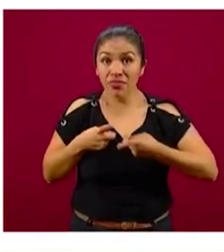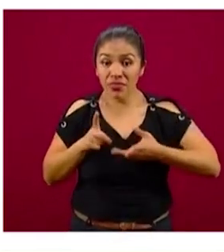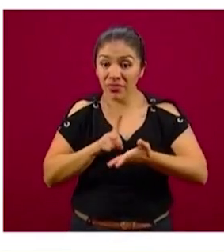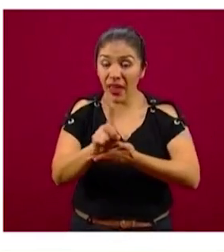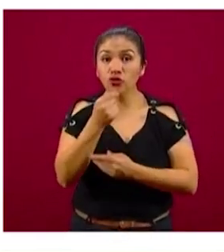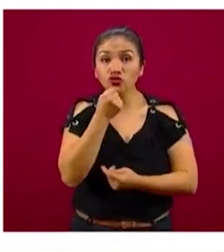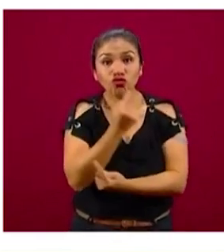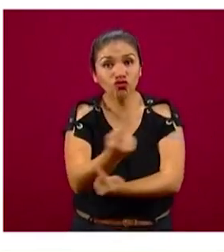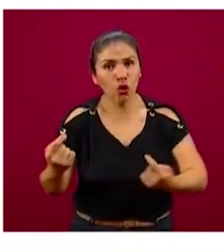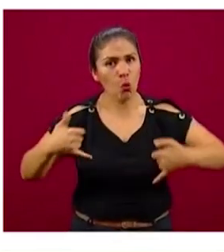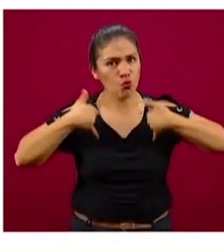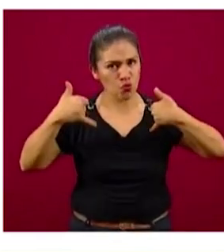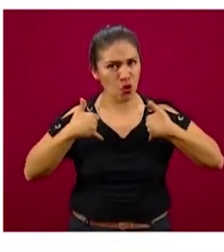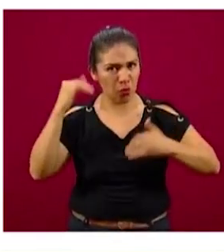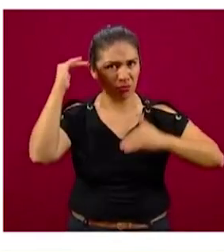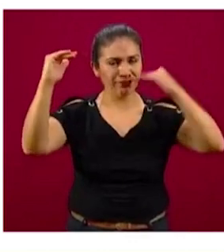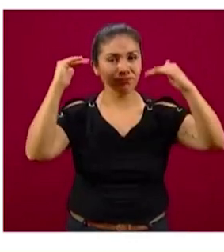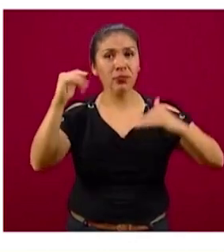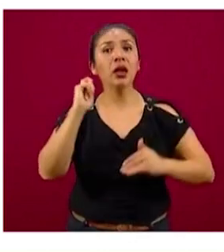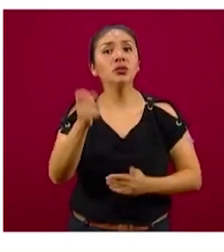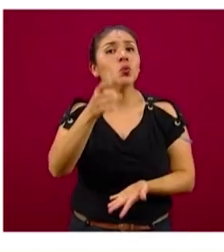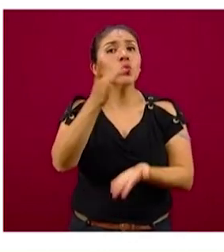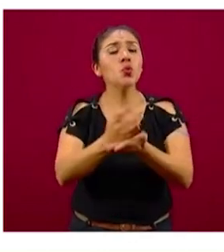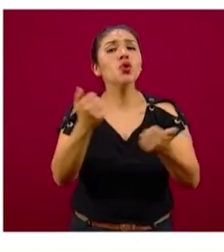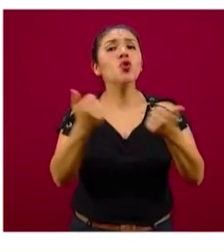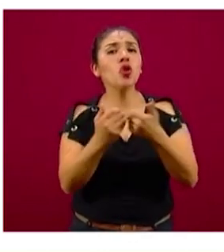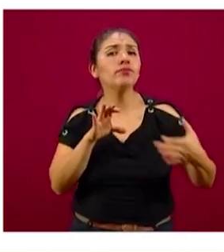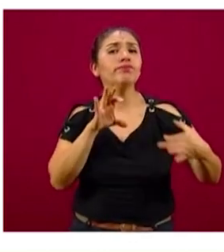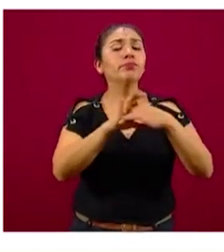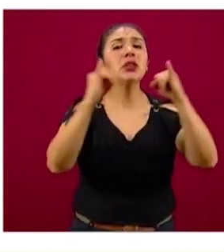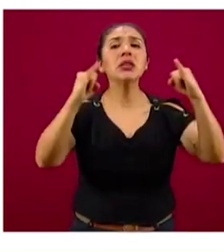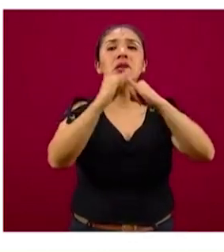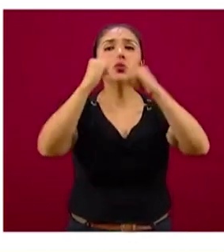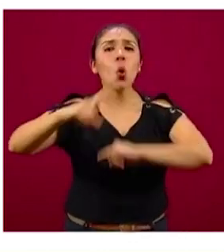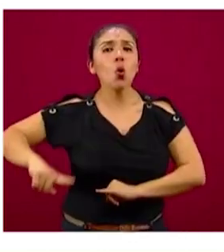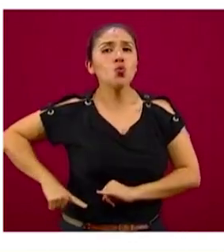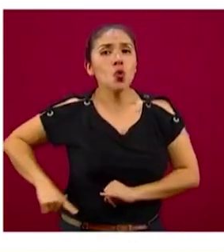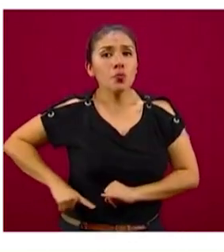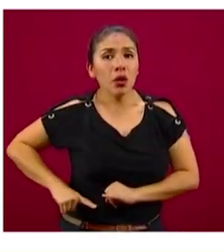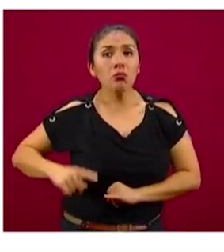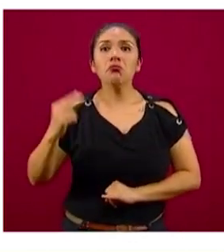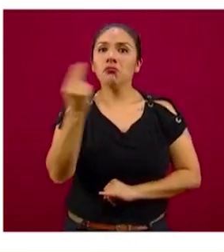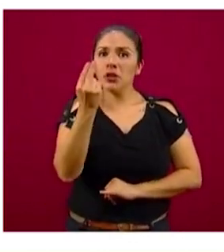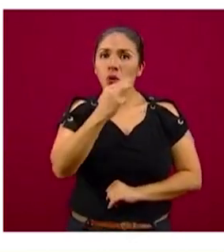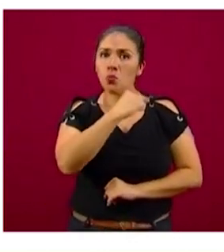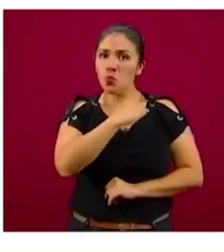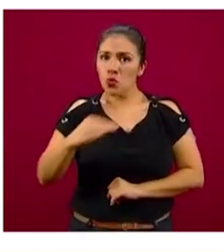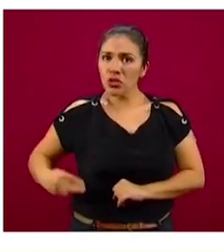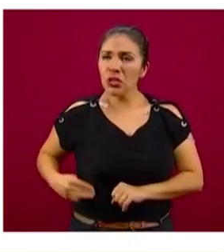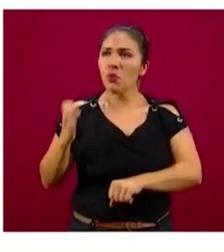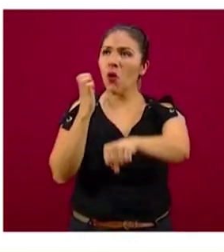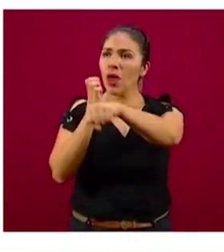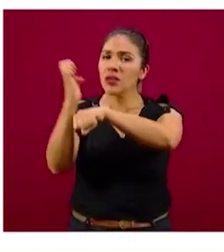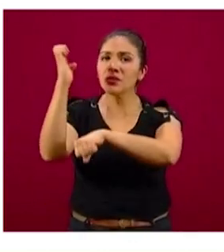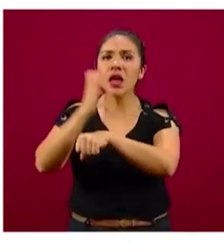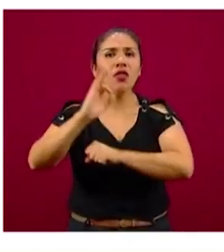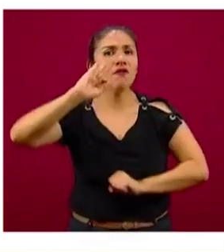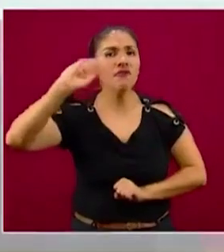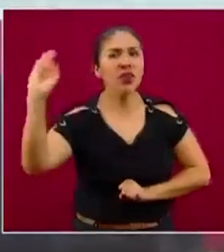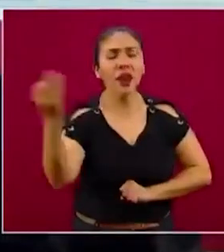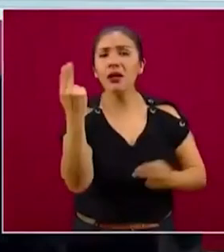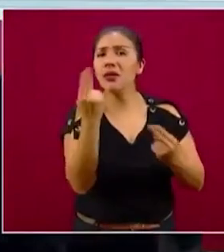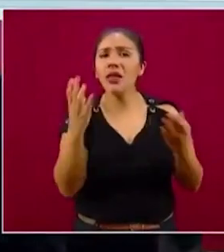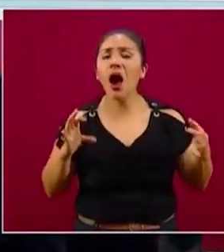de niños y niñas adolescentes sólo puede hacerse con el conjunto de las instituciones públicas, requieren al municipio, al estado, a la federación,